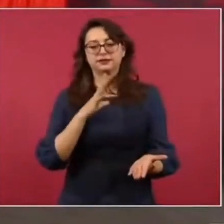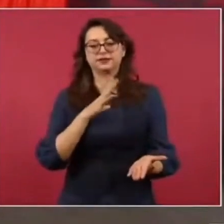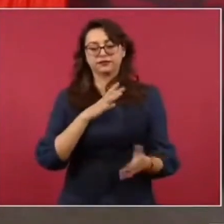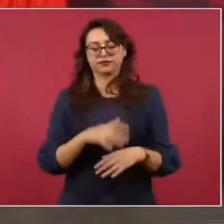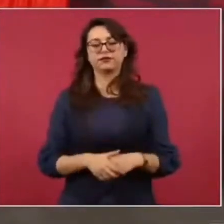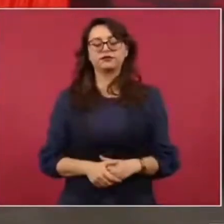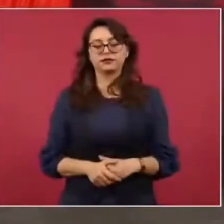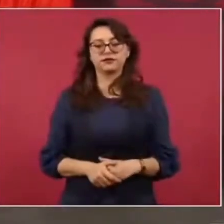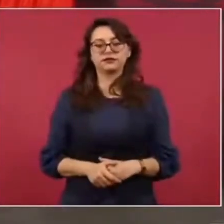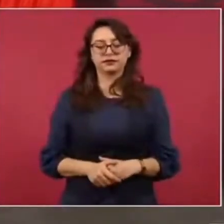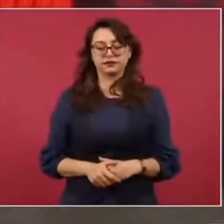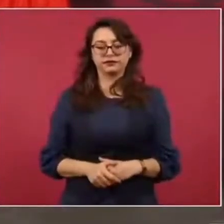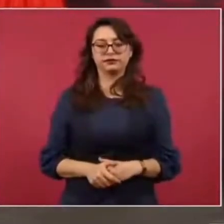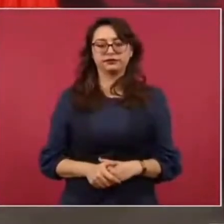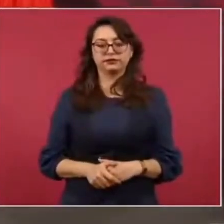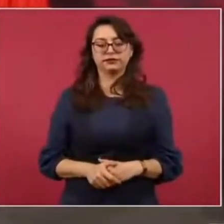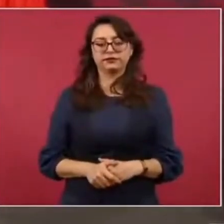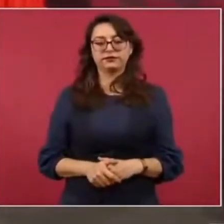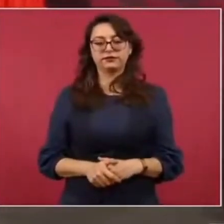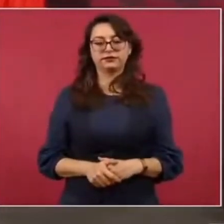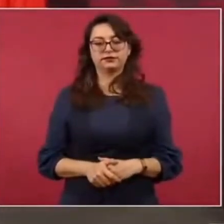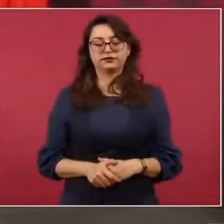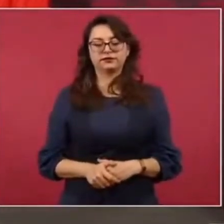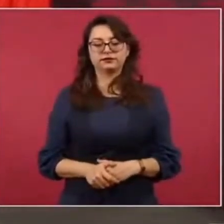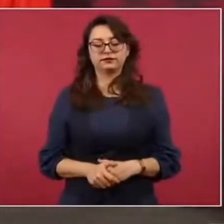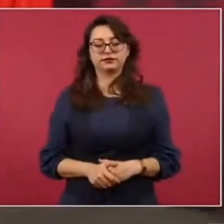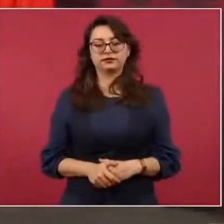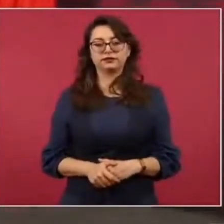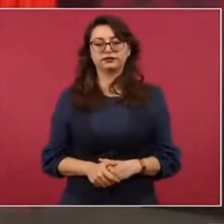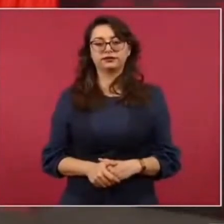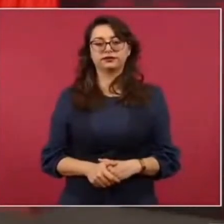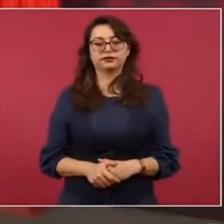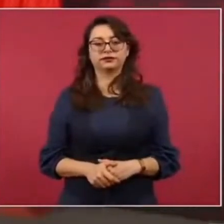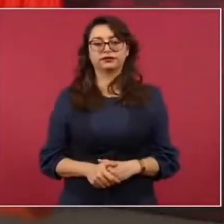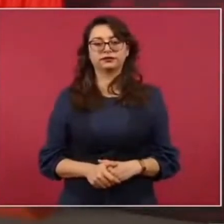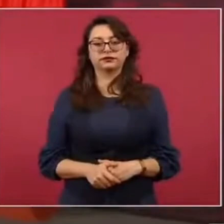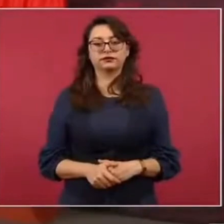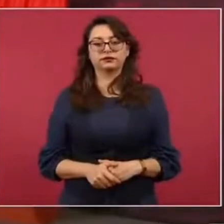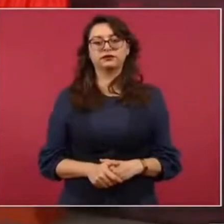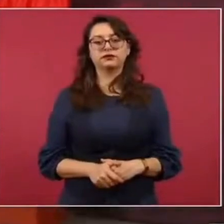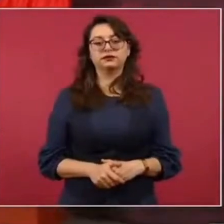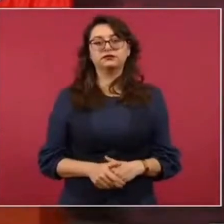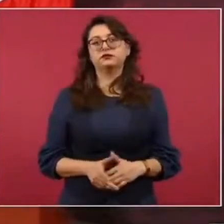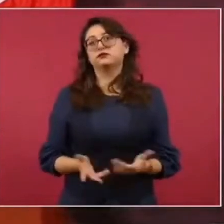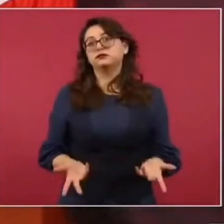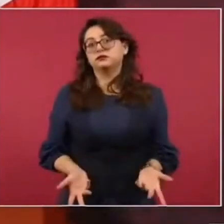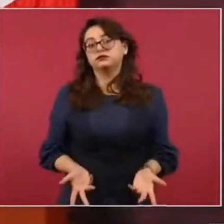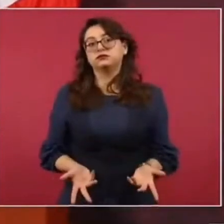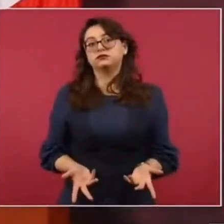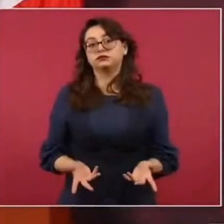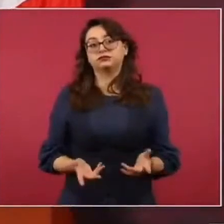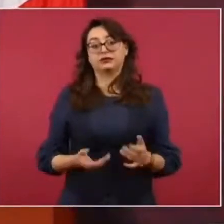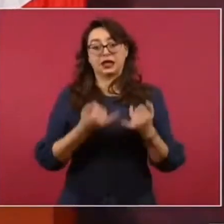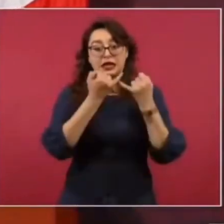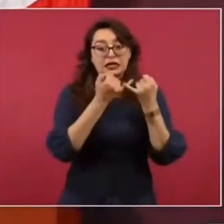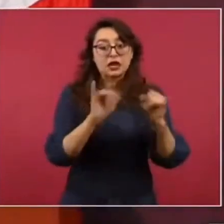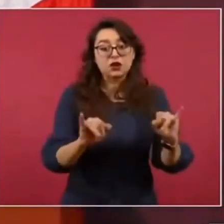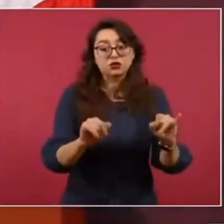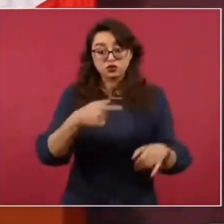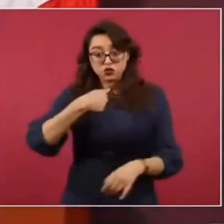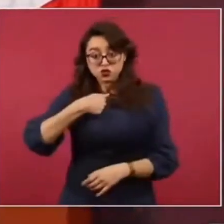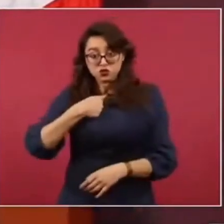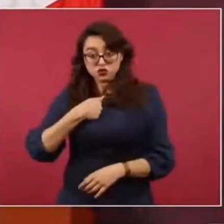pronto vamos a informar. No me va a corresponder a mí terminarla.